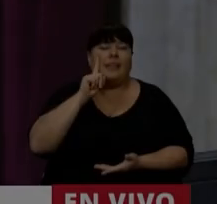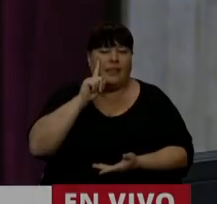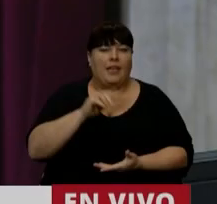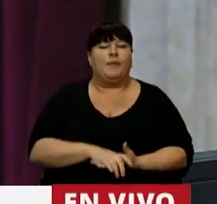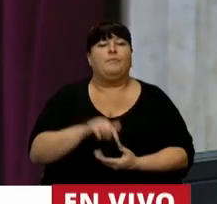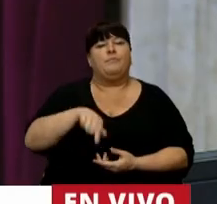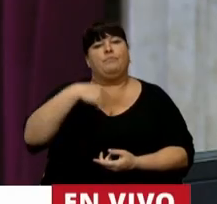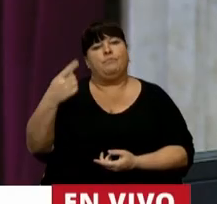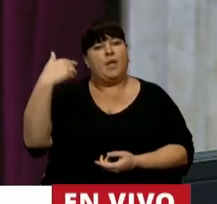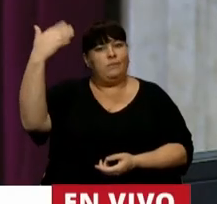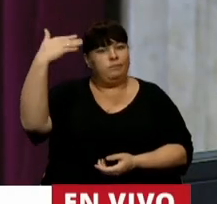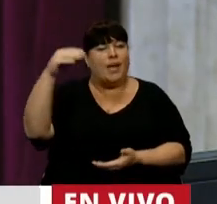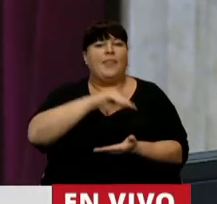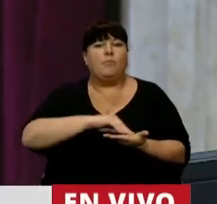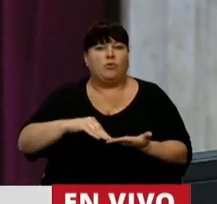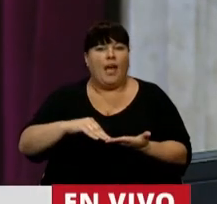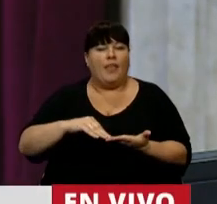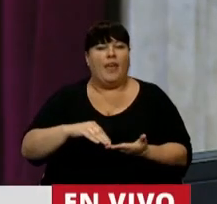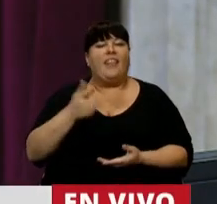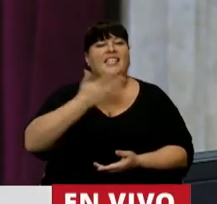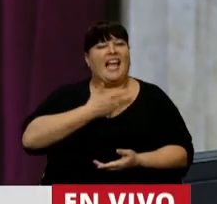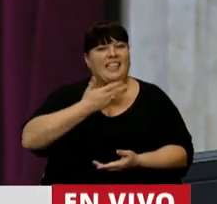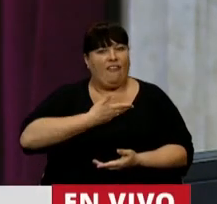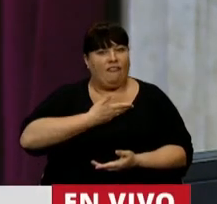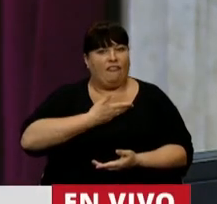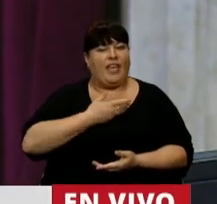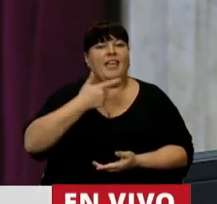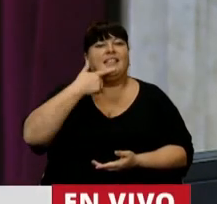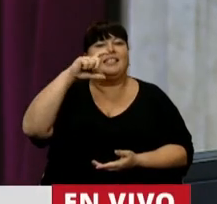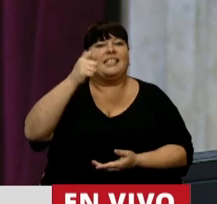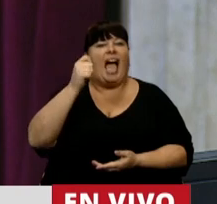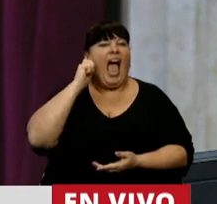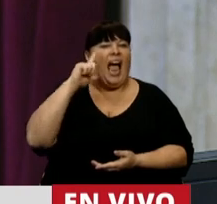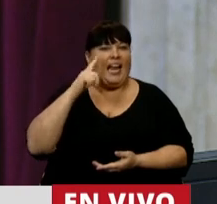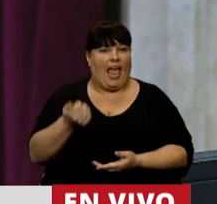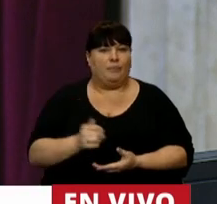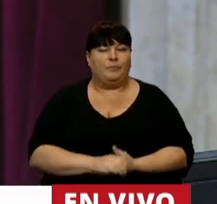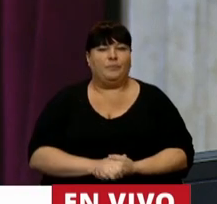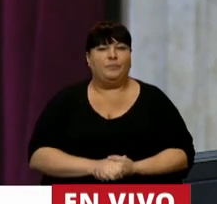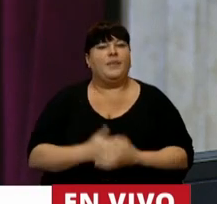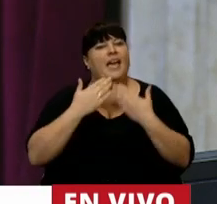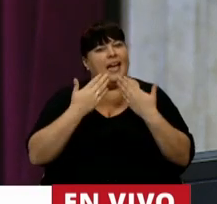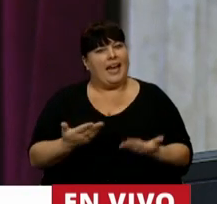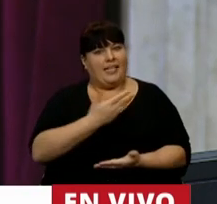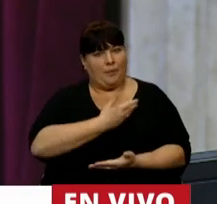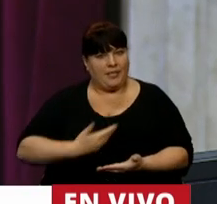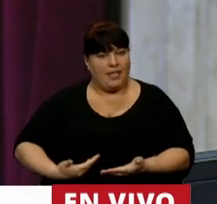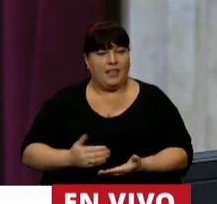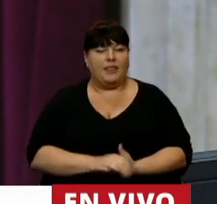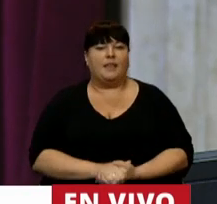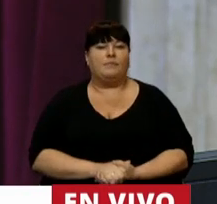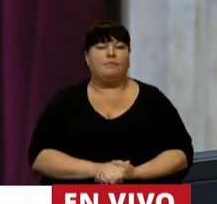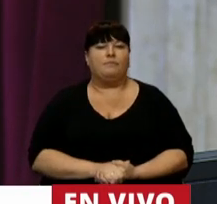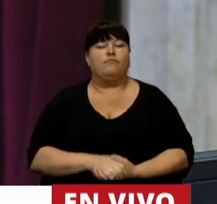Continúa en el uso de la palabra la diputada Santa Fecina Gisela Scaglia. Gracias, señor Presidente.